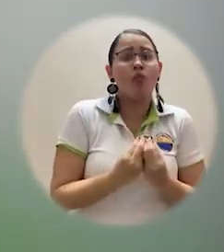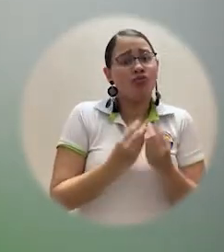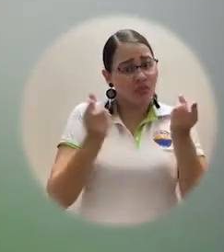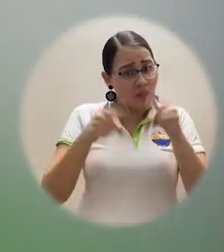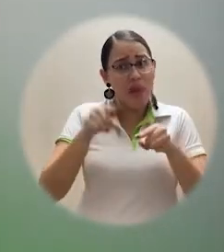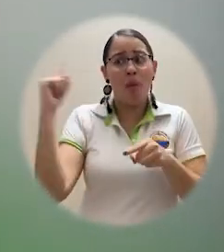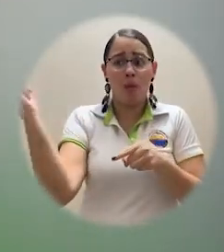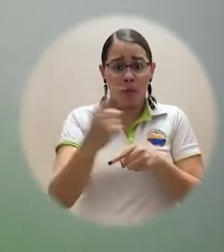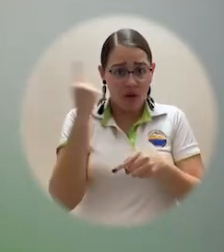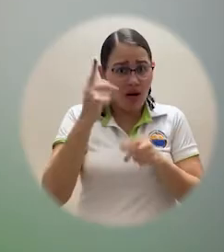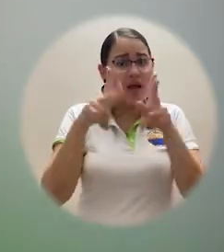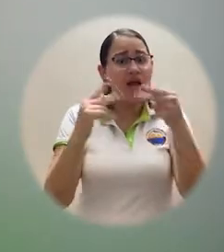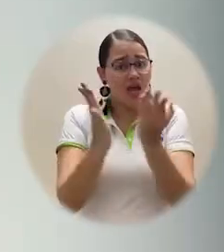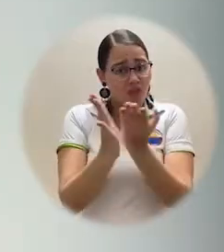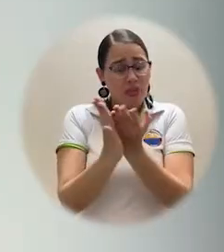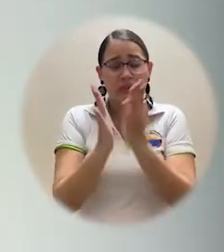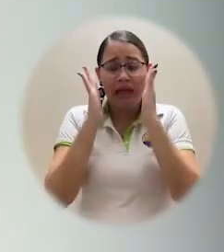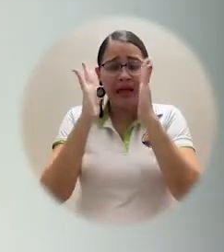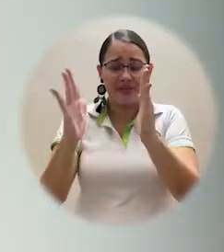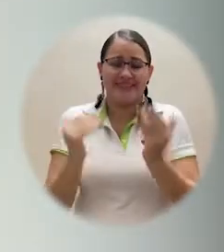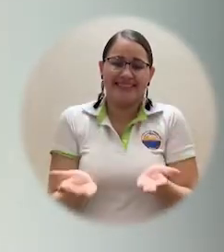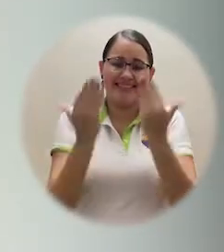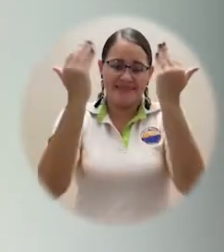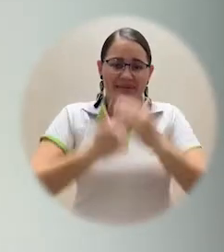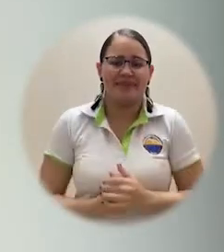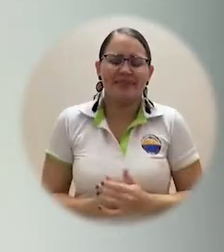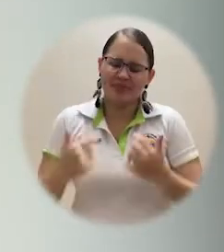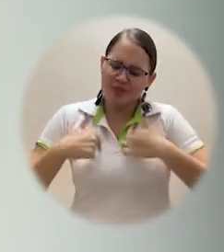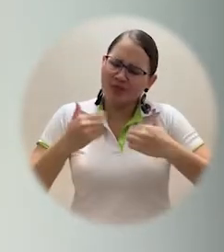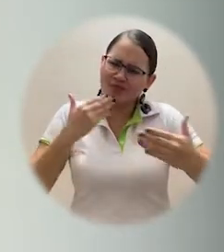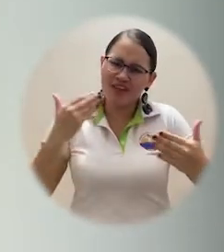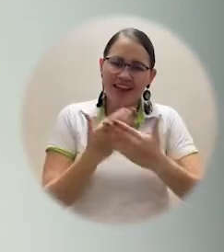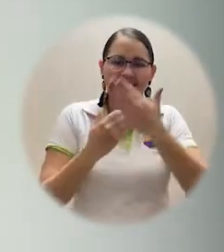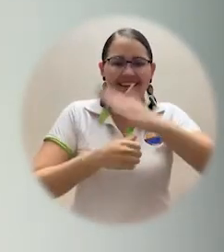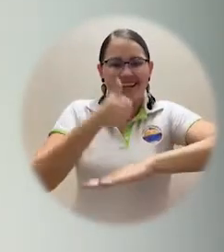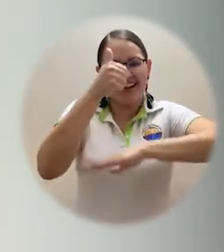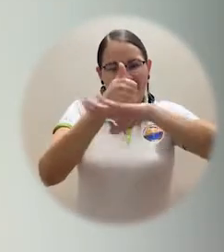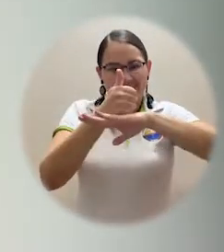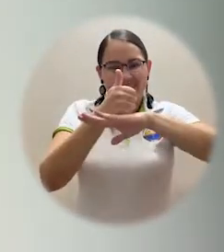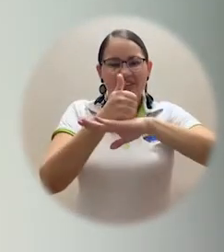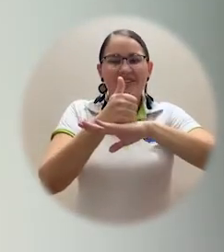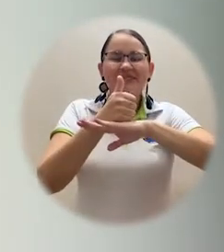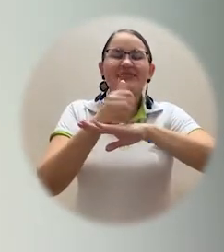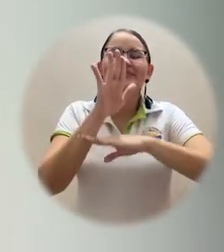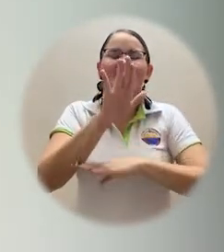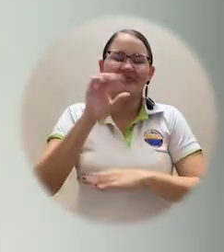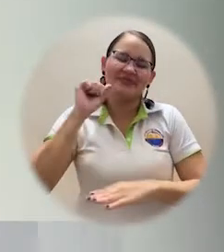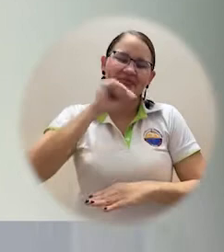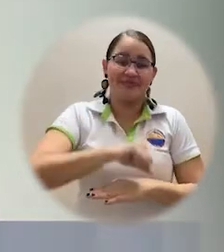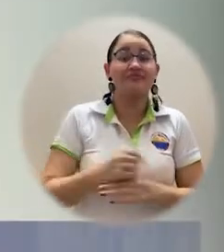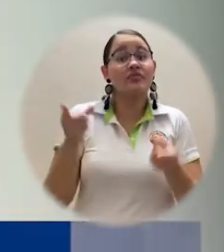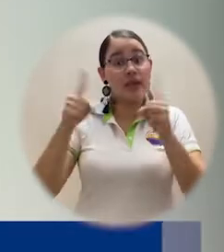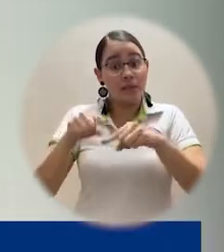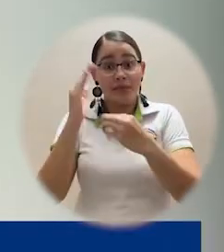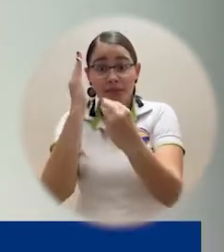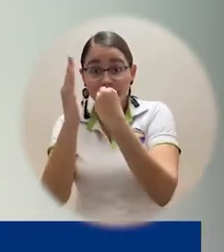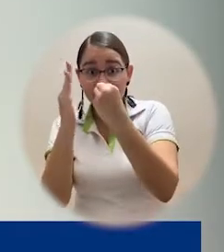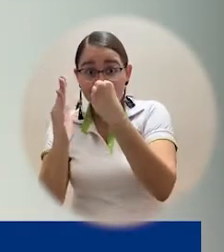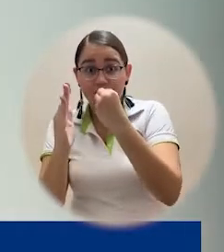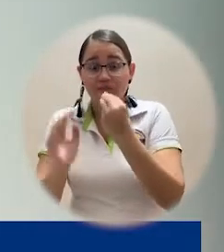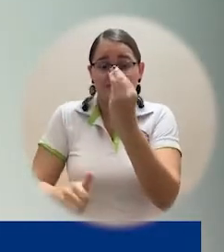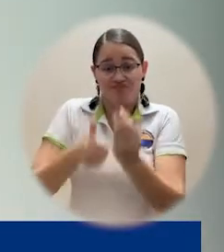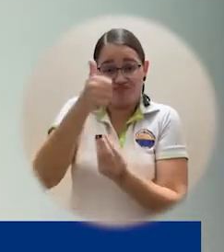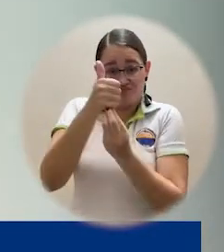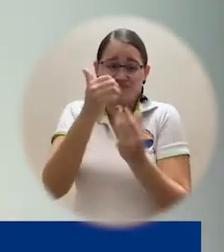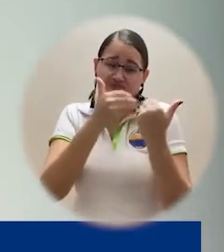ayudaron a afrontar esta dura crisis del COVID-19. Quiero agradecer al rector Pablo Vélez Salazar y al director de Bienestar Universitario